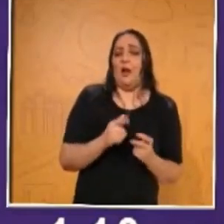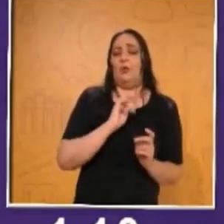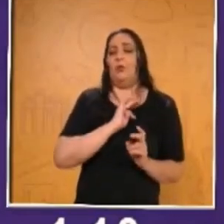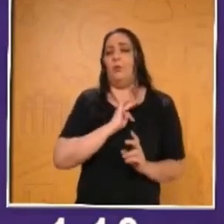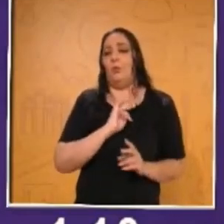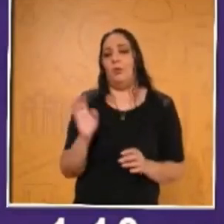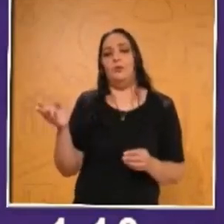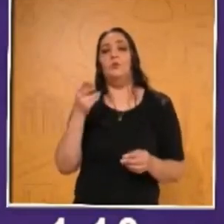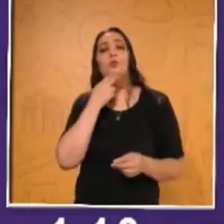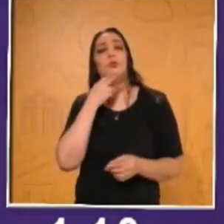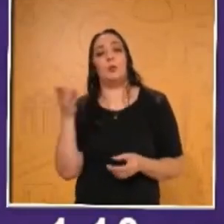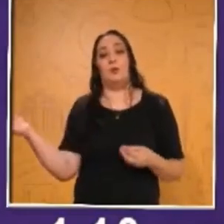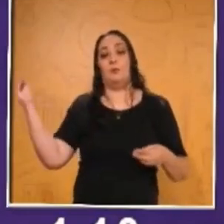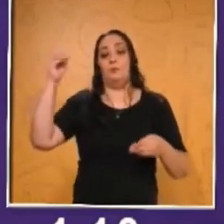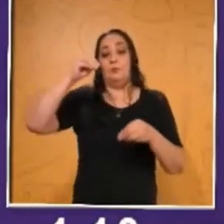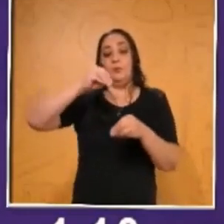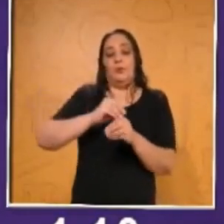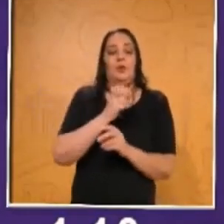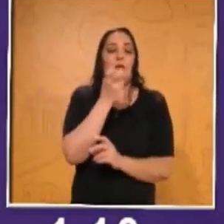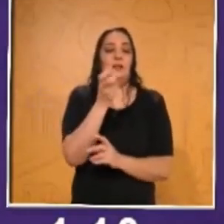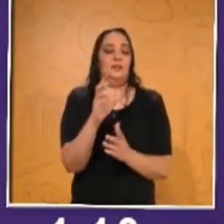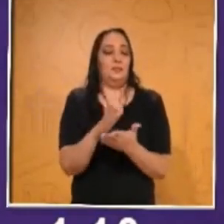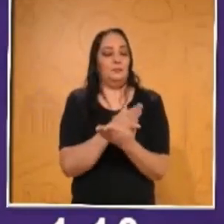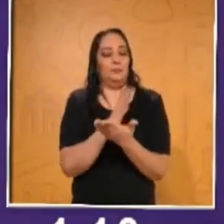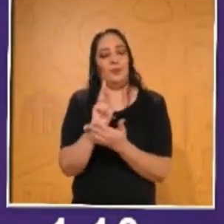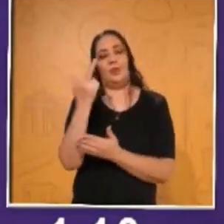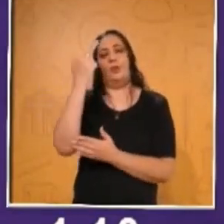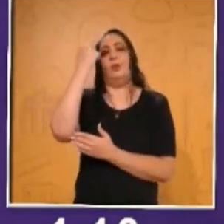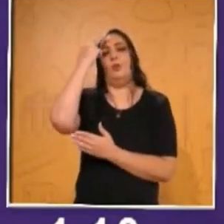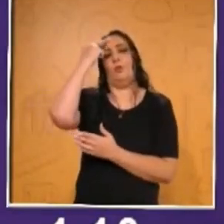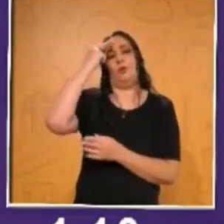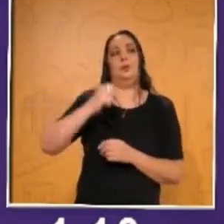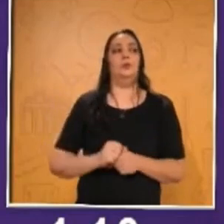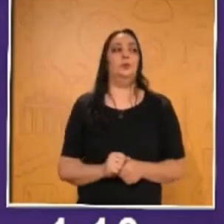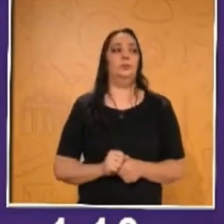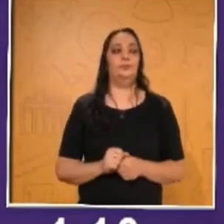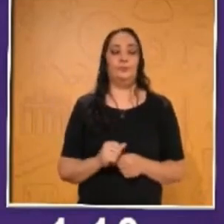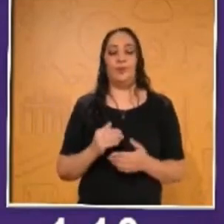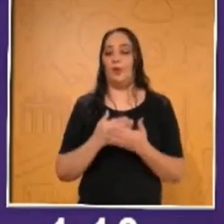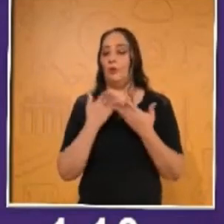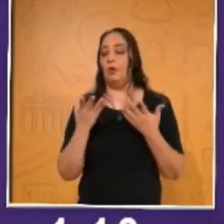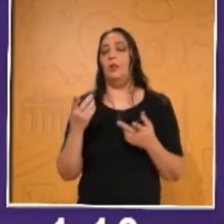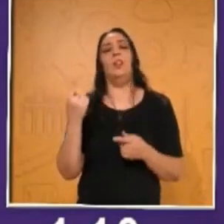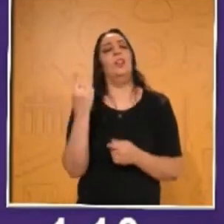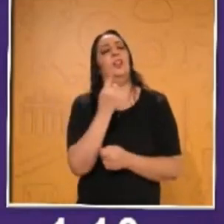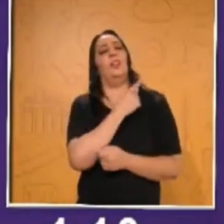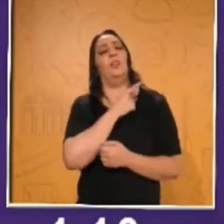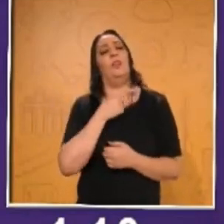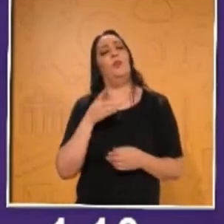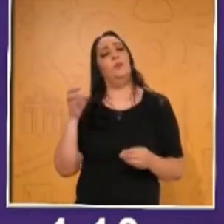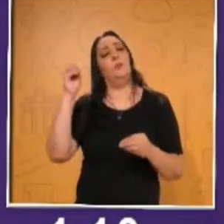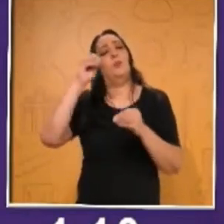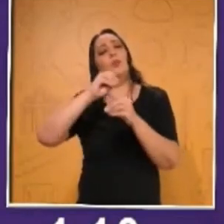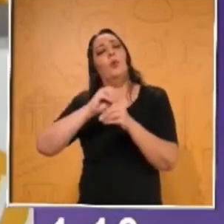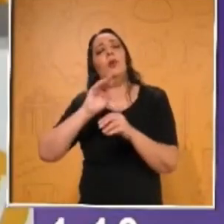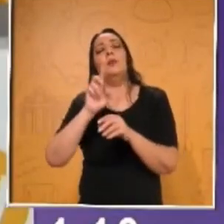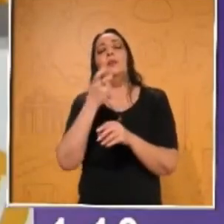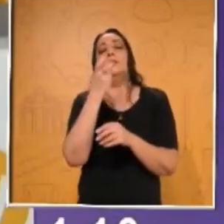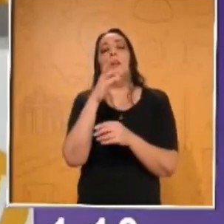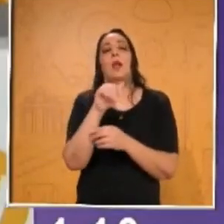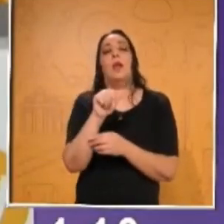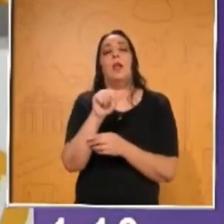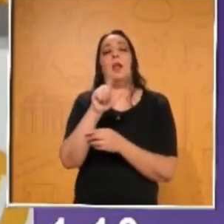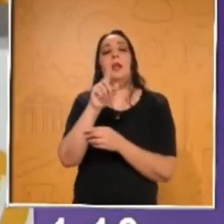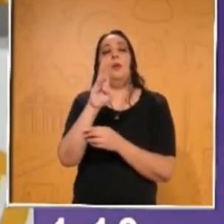puedas plasmar en este álbum de recuerdos. Vamos a pasar ahora sí a las secciones que van a incluir este álbum de recuerdos. Y